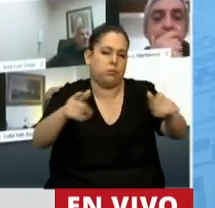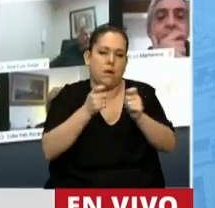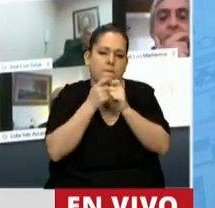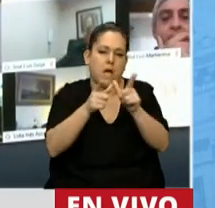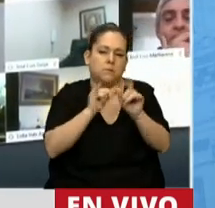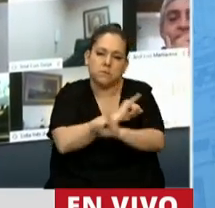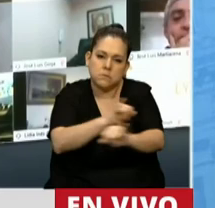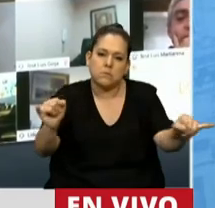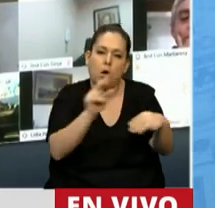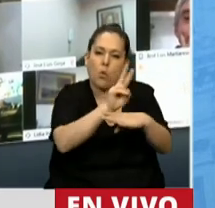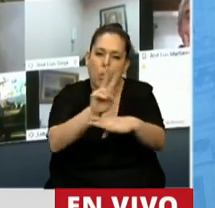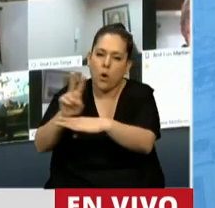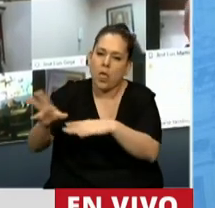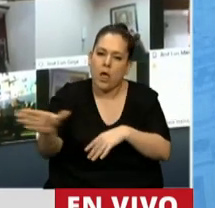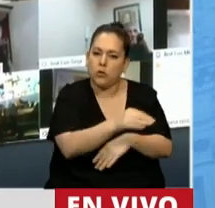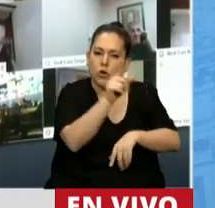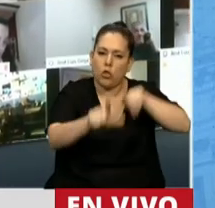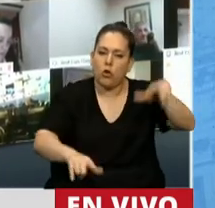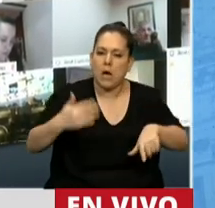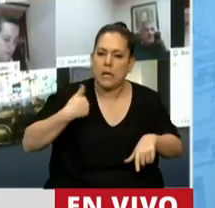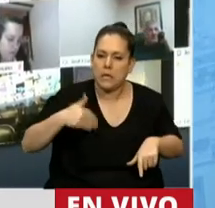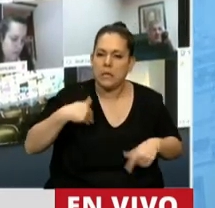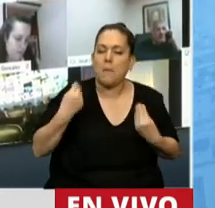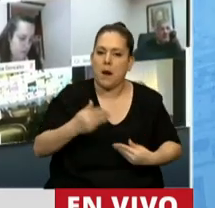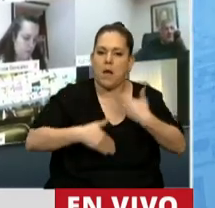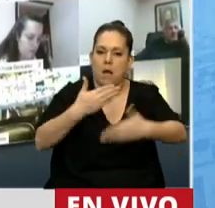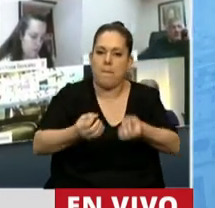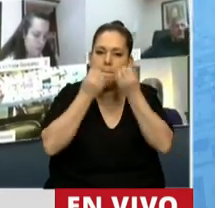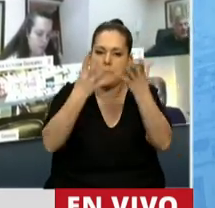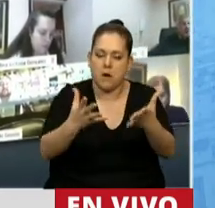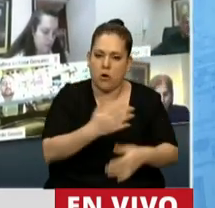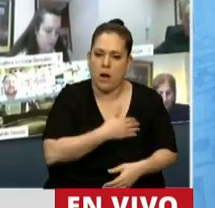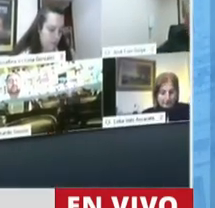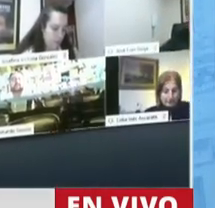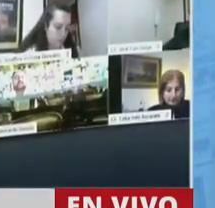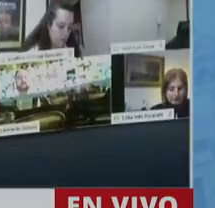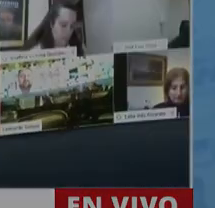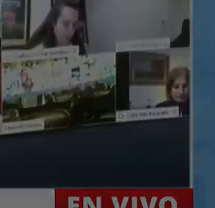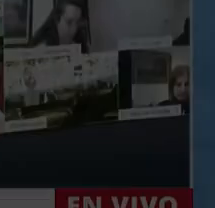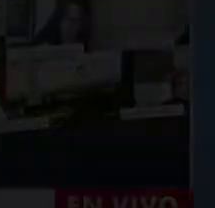la ética del cuidado colectivo para salir adelante de la mejor manera posible como parte. Gracias, señor presidente. Gracias, diputado.